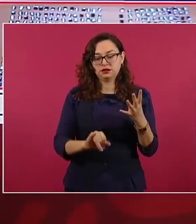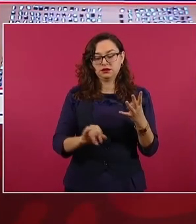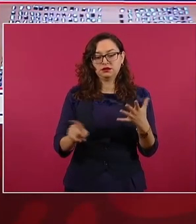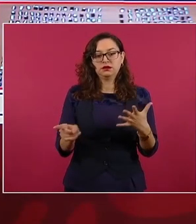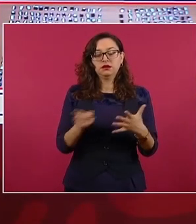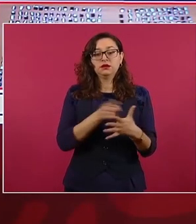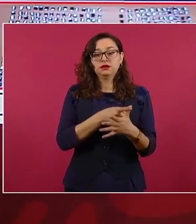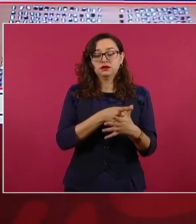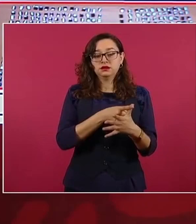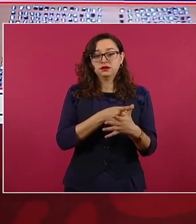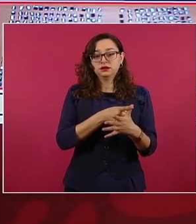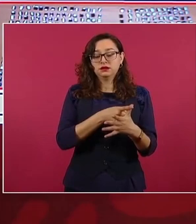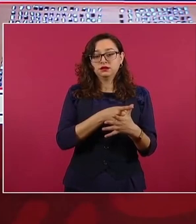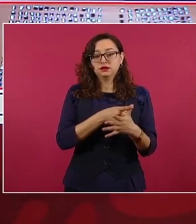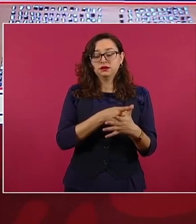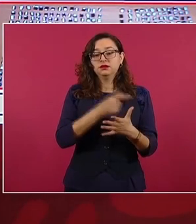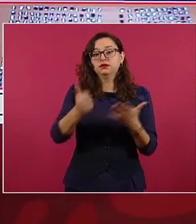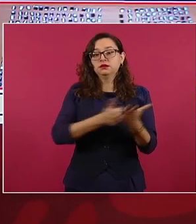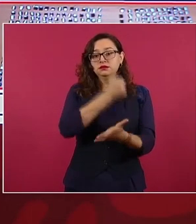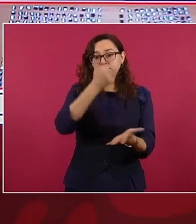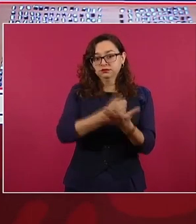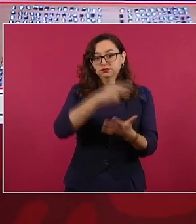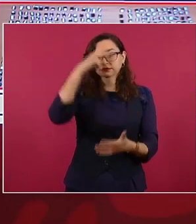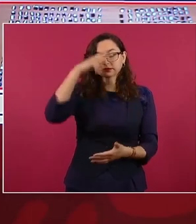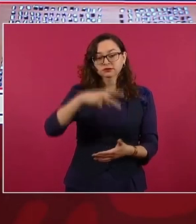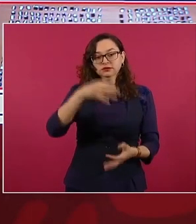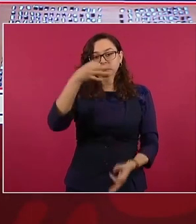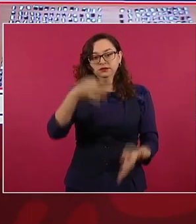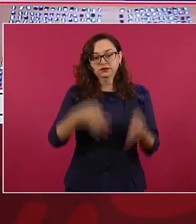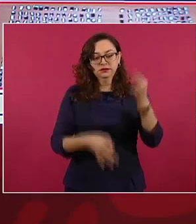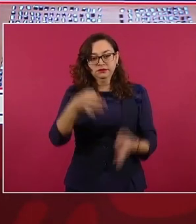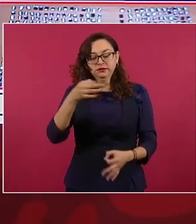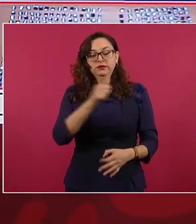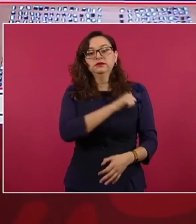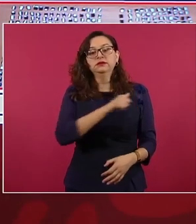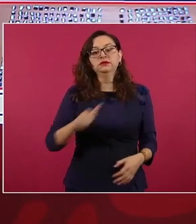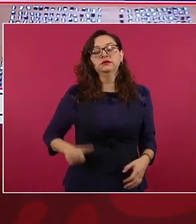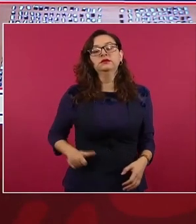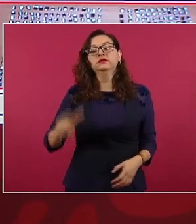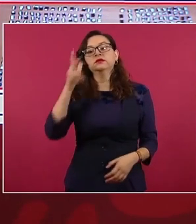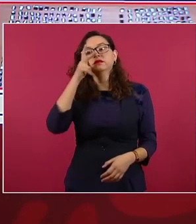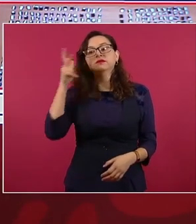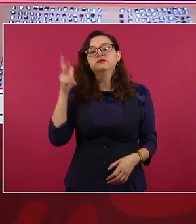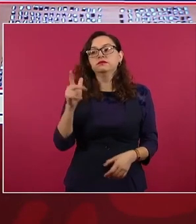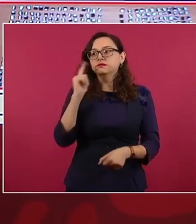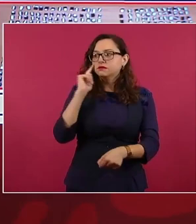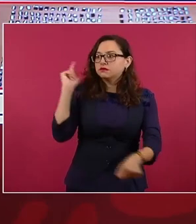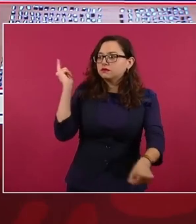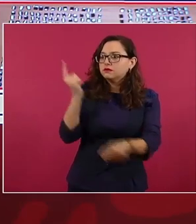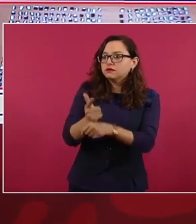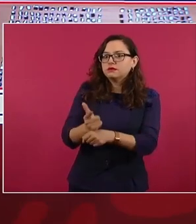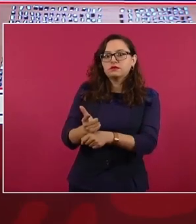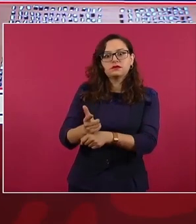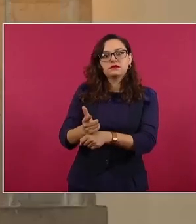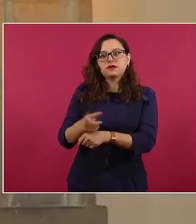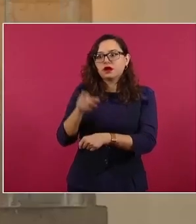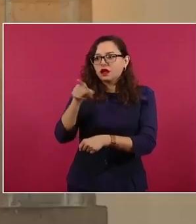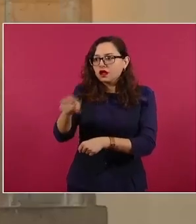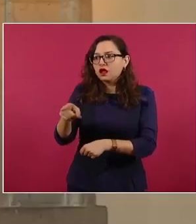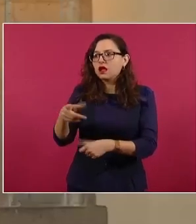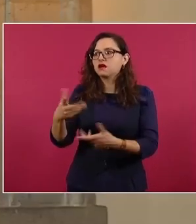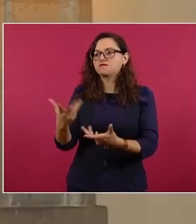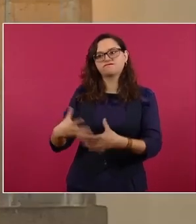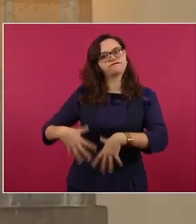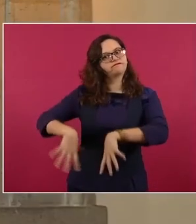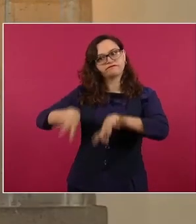de Justicia de la Ciudad de México, en la Alcaldía Miguel Hidalgo, lograron detenerlo en flagrancia y fue